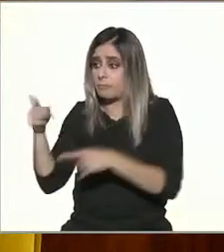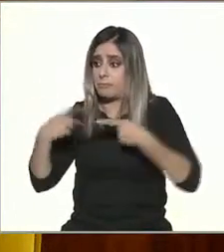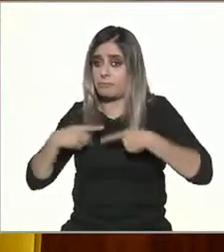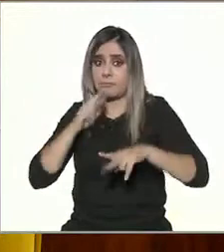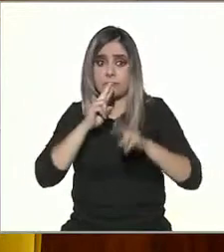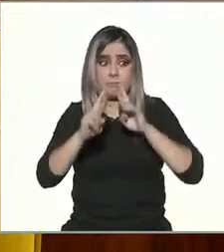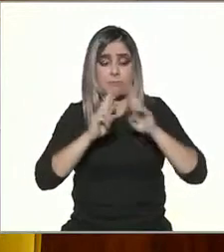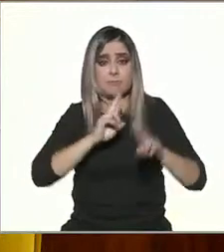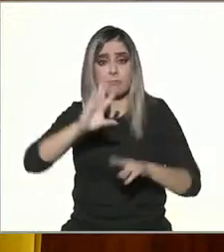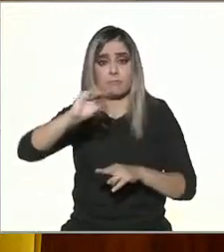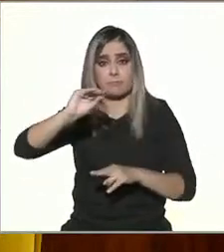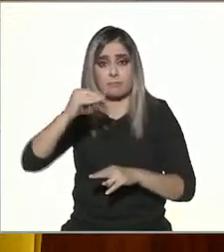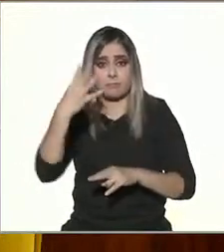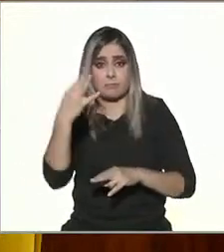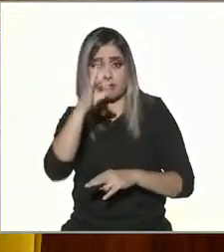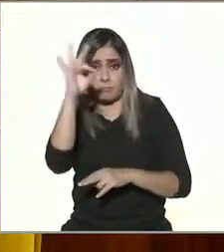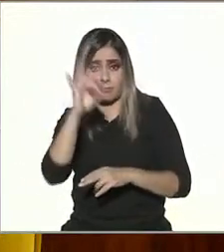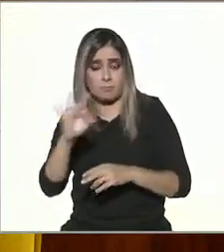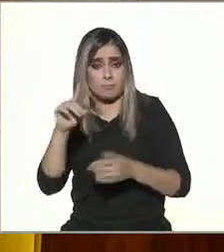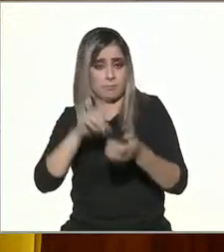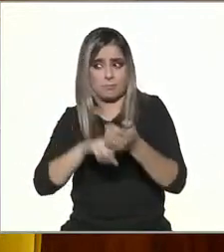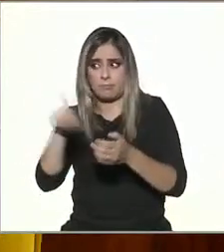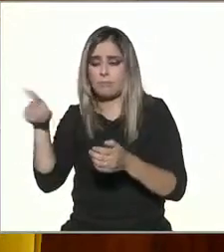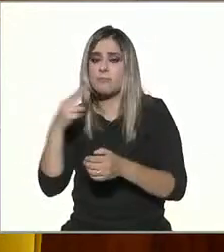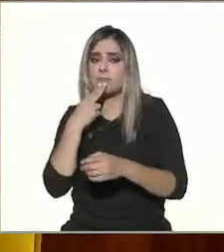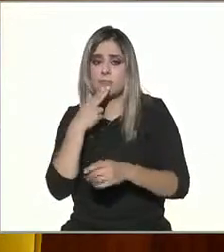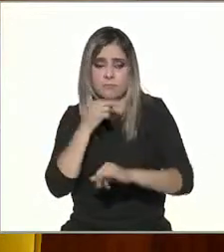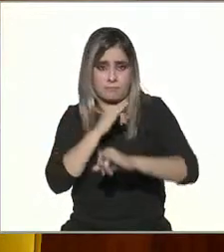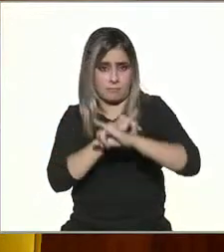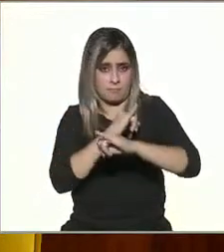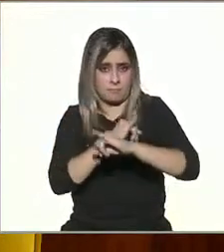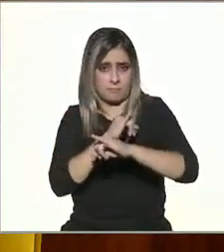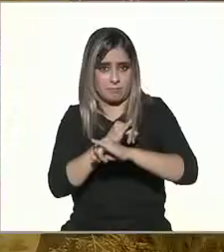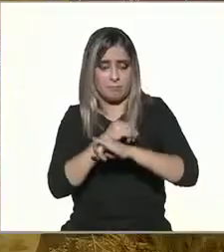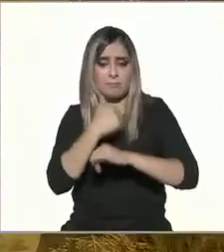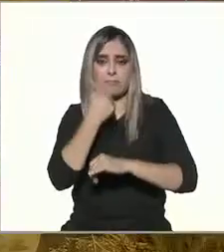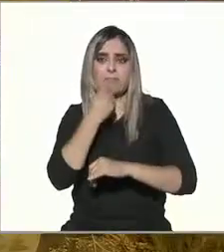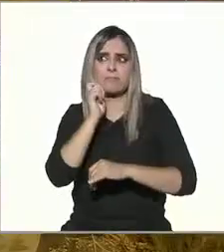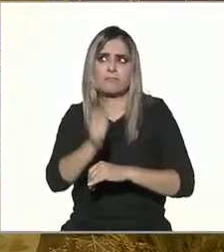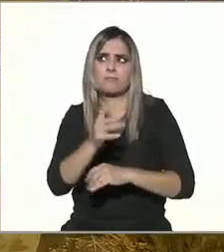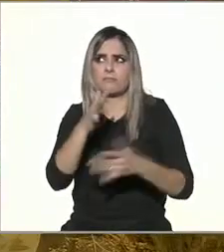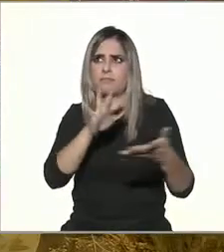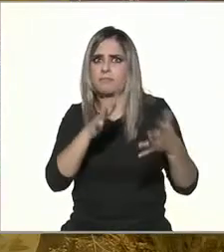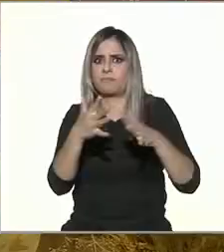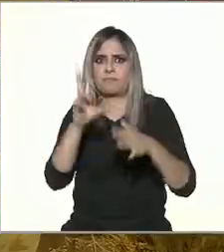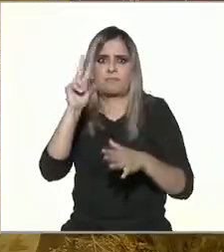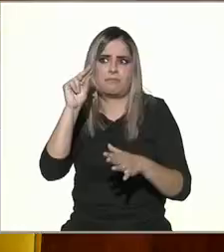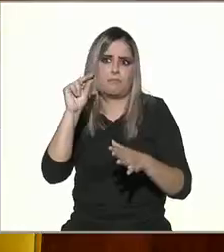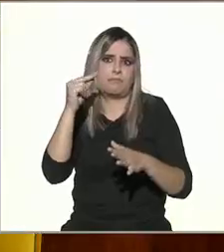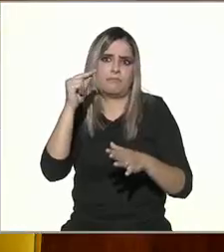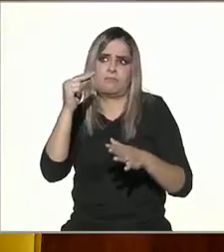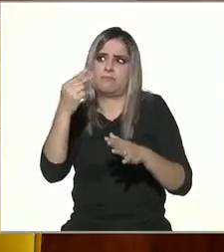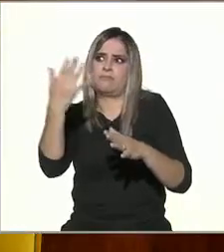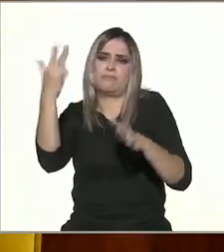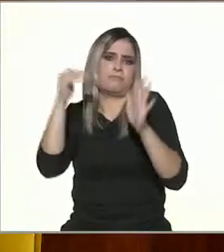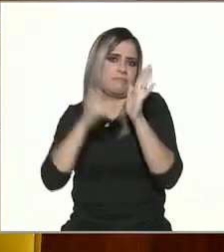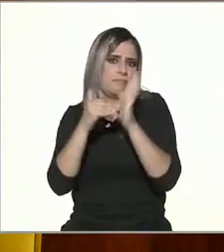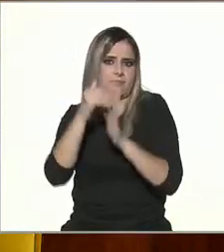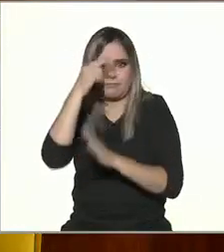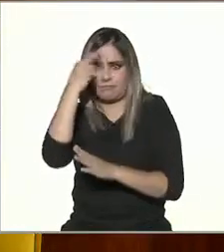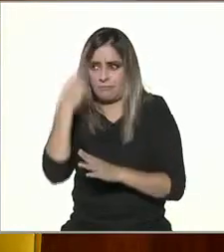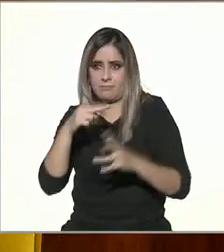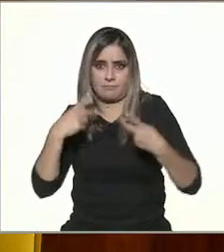% de los usuarios de Internet, que estamos hablando del 72% de la población, cerca de ochenta y tantos millones de